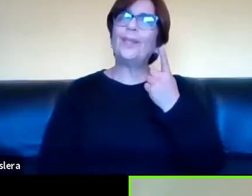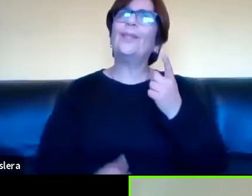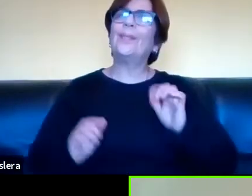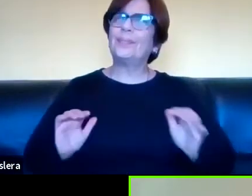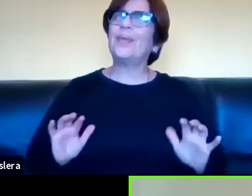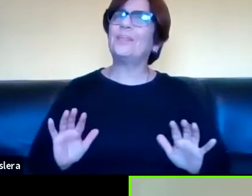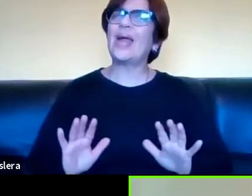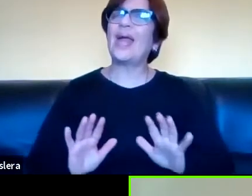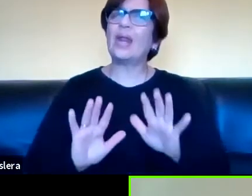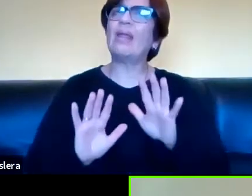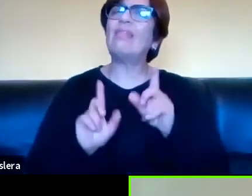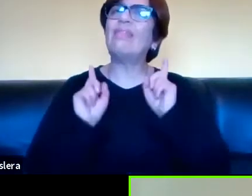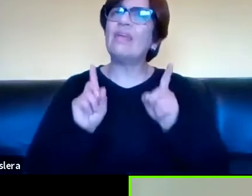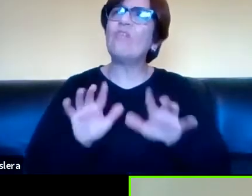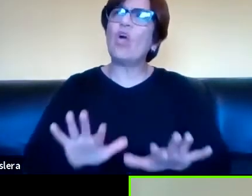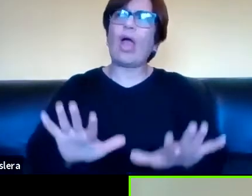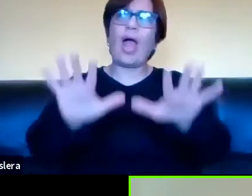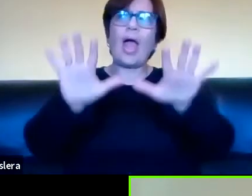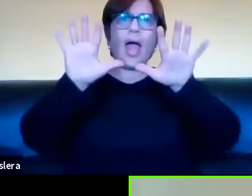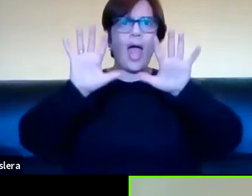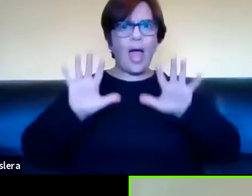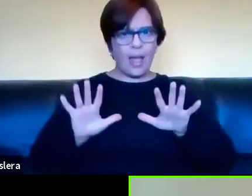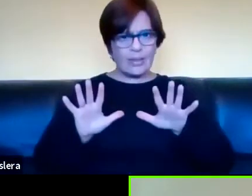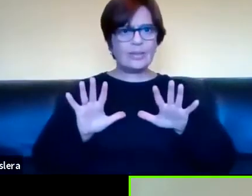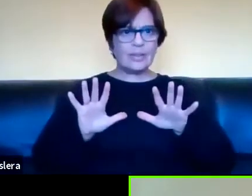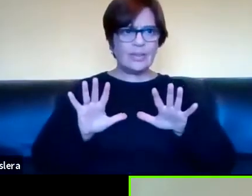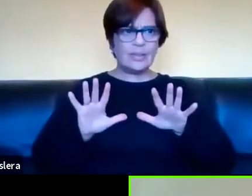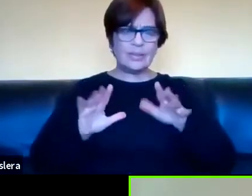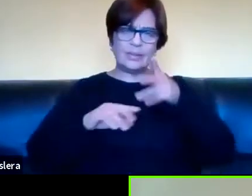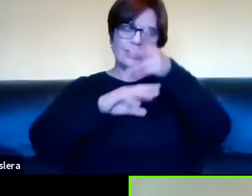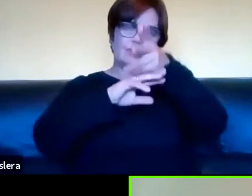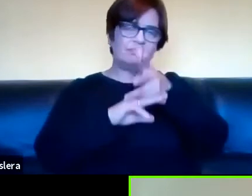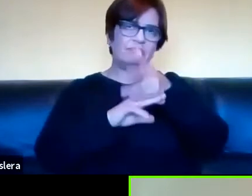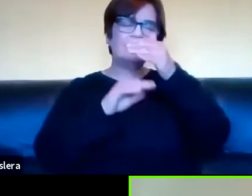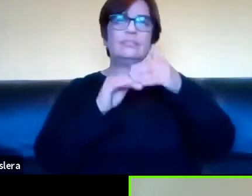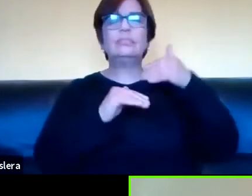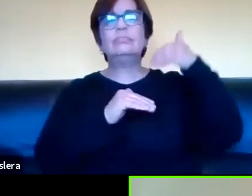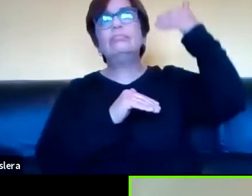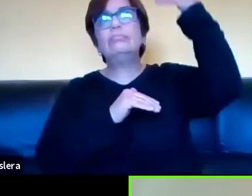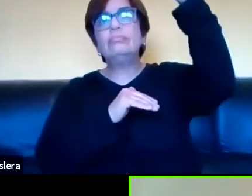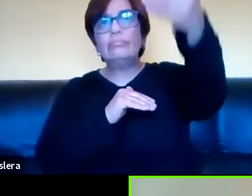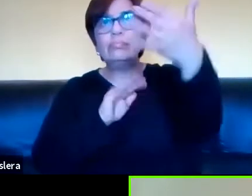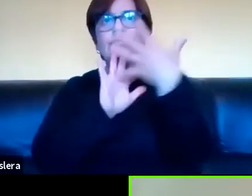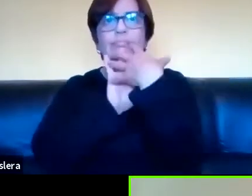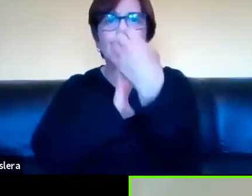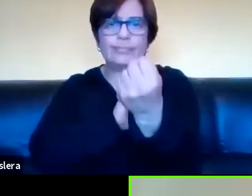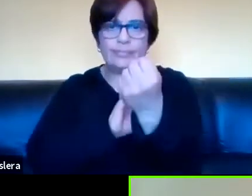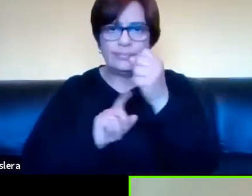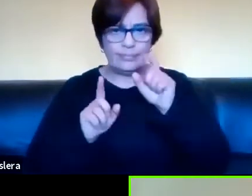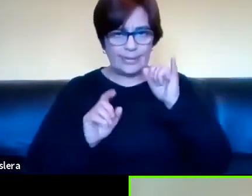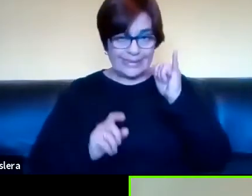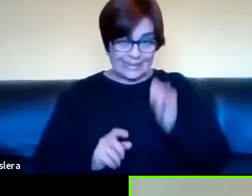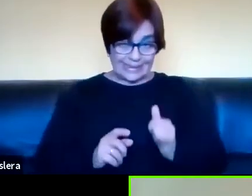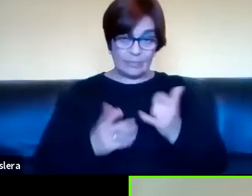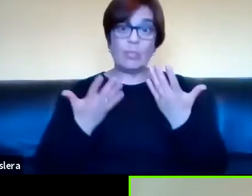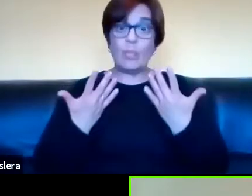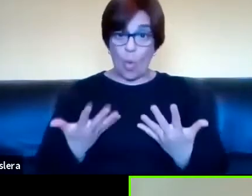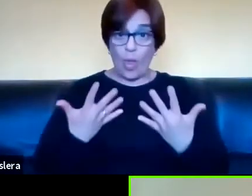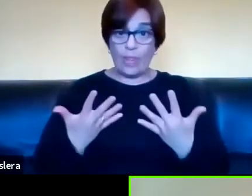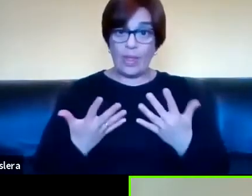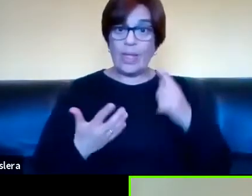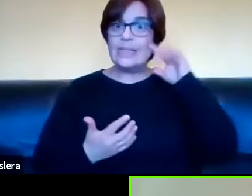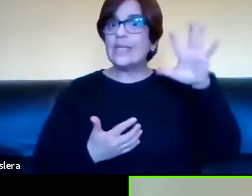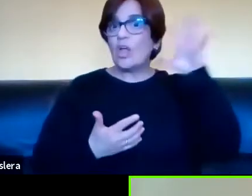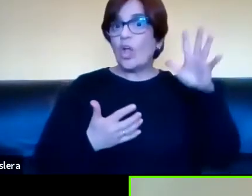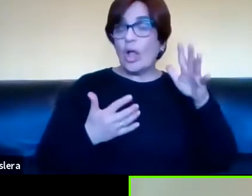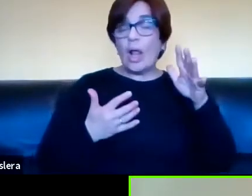de forma tal que pueda ser entendido por alguien que no comparte mi contexto o sea que a nivel psicolingüístico se